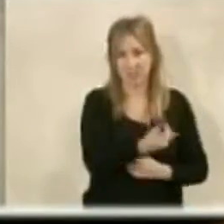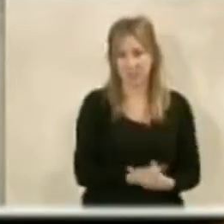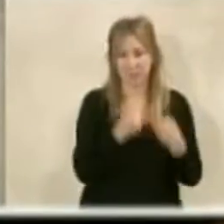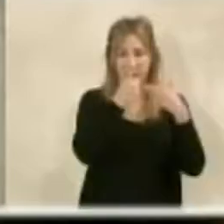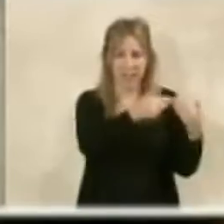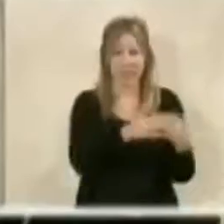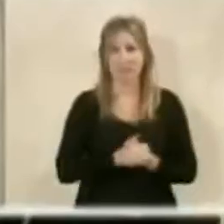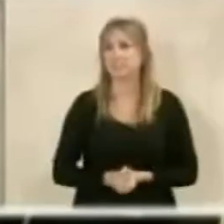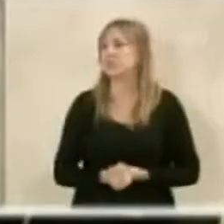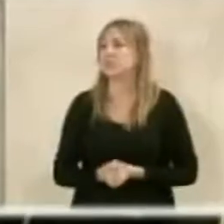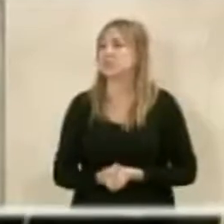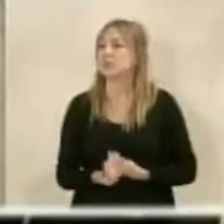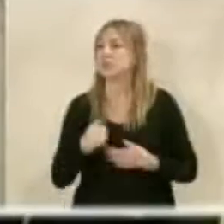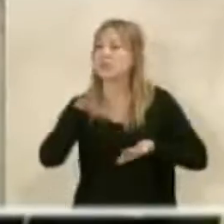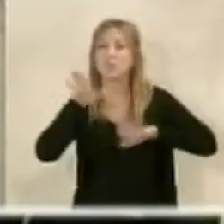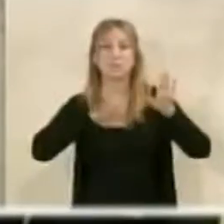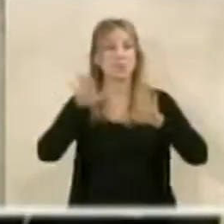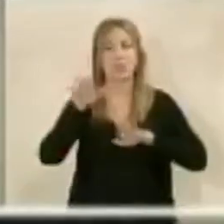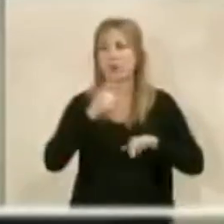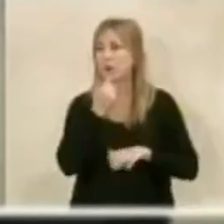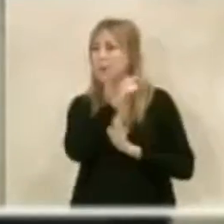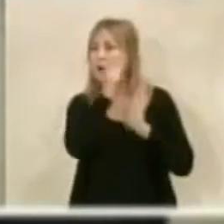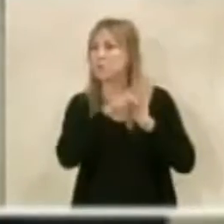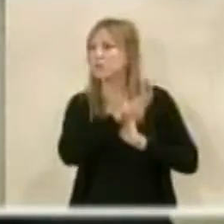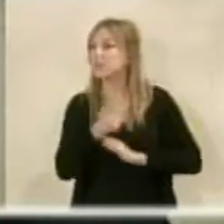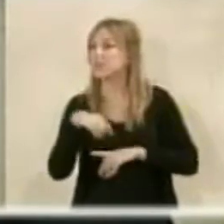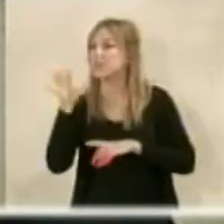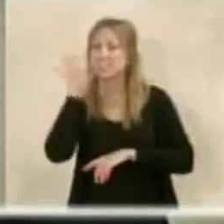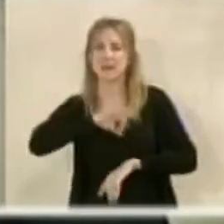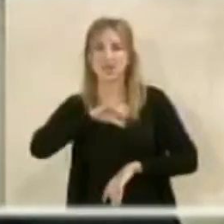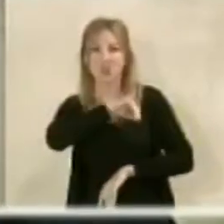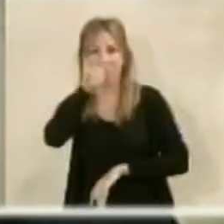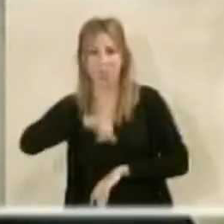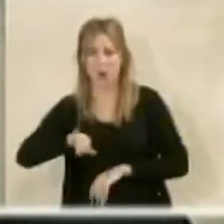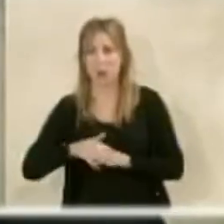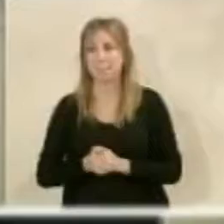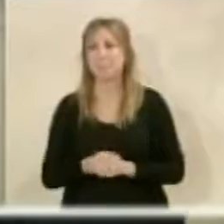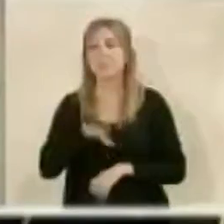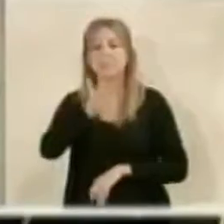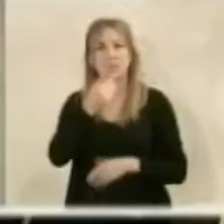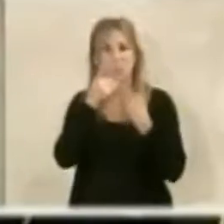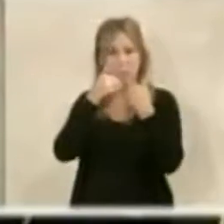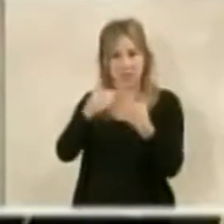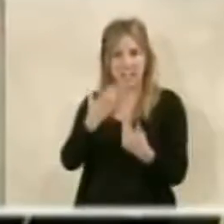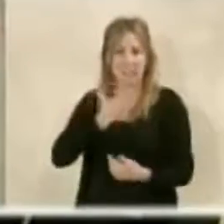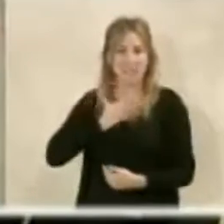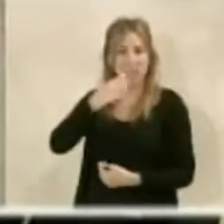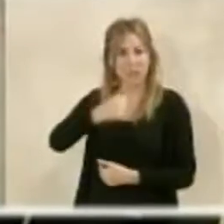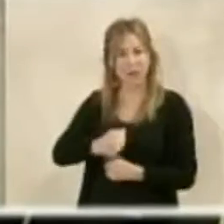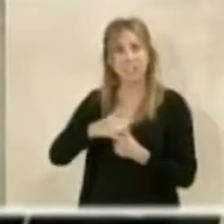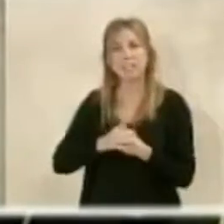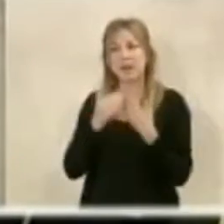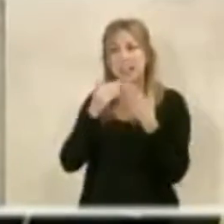Muchas gracias, señor Esteban. ¿Una intervención más a este punto? Sí, señor Cazorla. Sí, muchas gracias, señor alcalde.